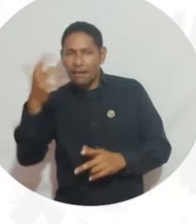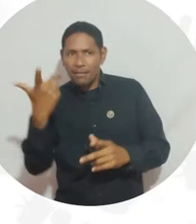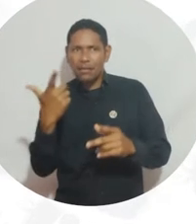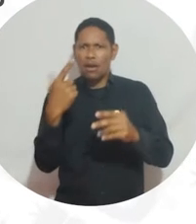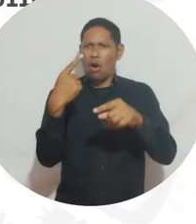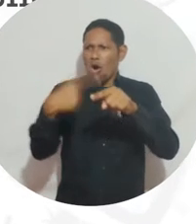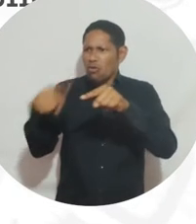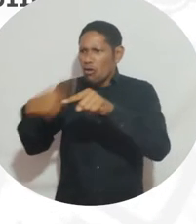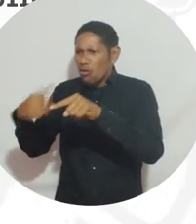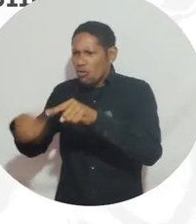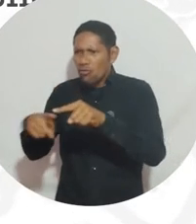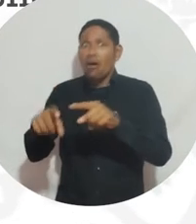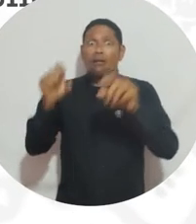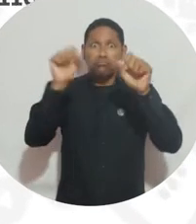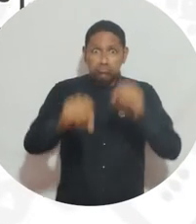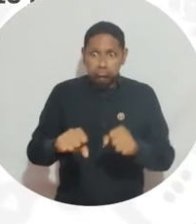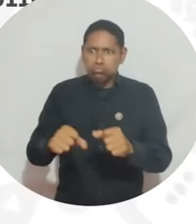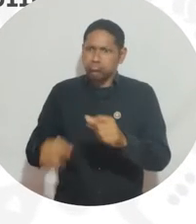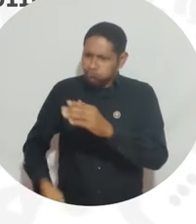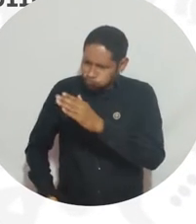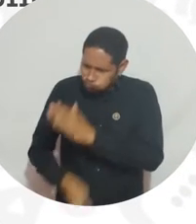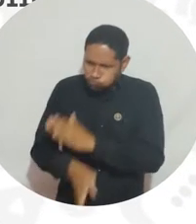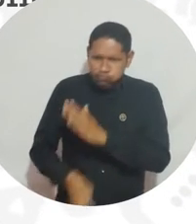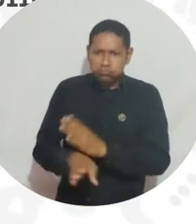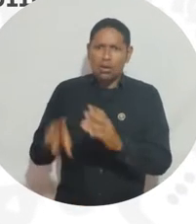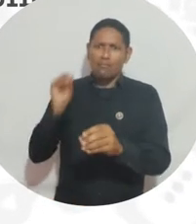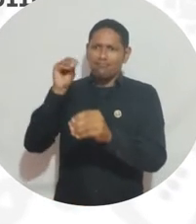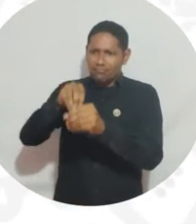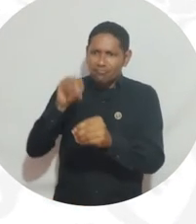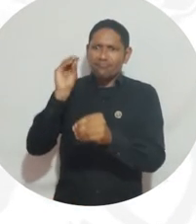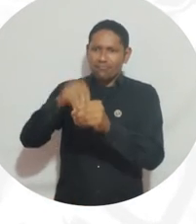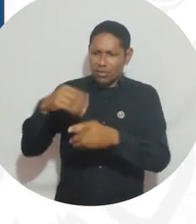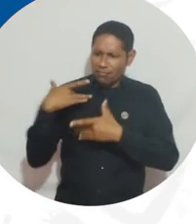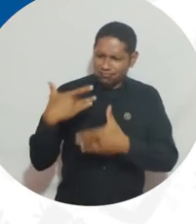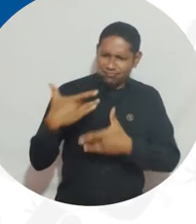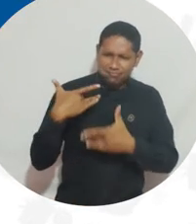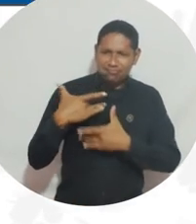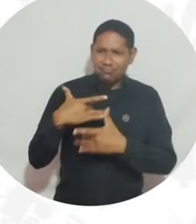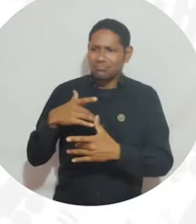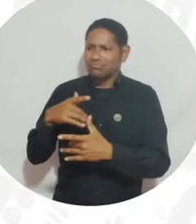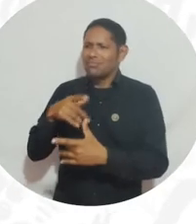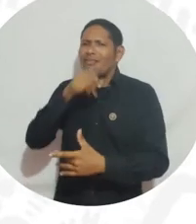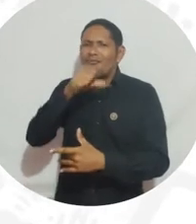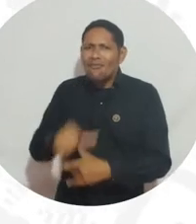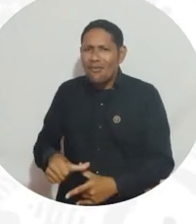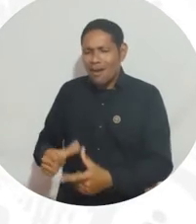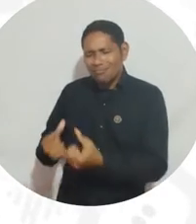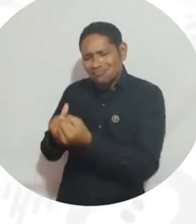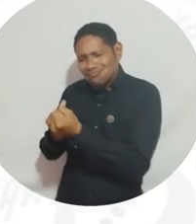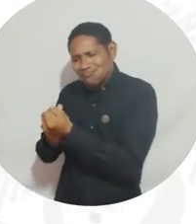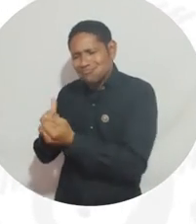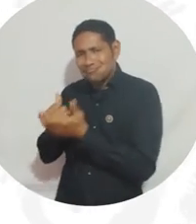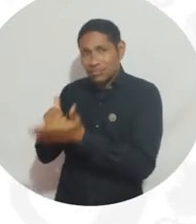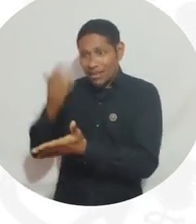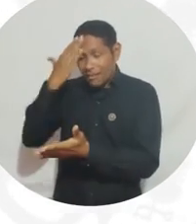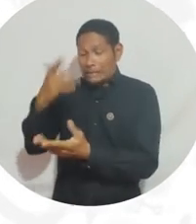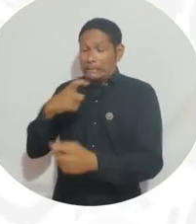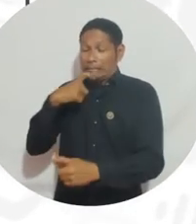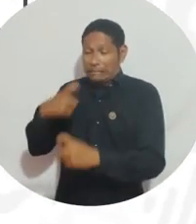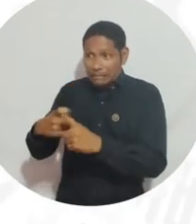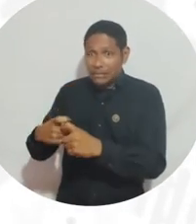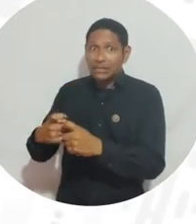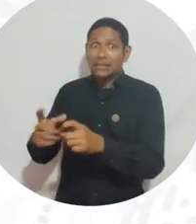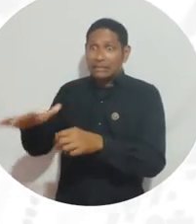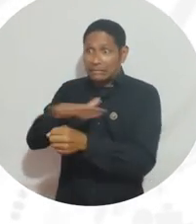Tenemos todos nuestros canales dispuestos para que ustedes sigan con esta noble labor de donar para nuestros queridos ancianos. Pues esta población es muy